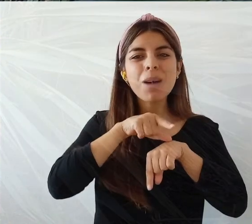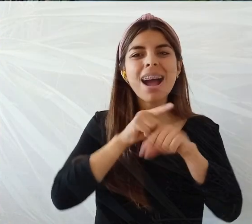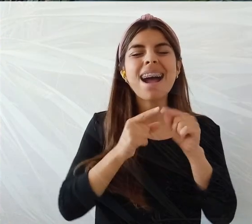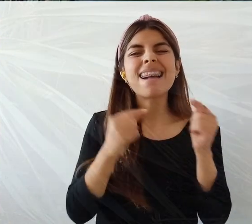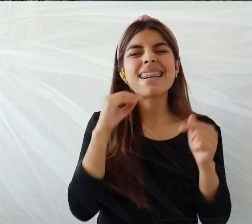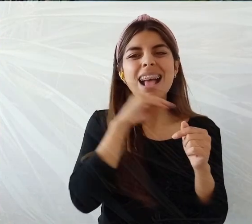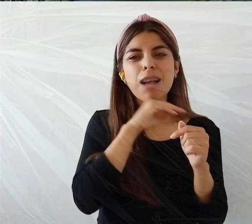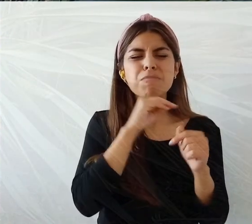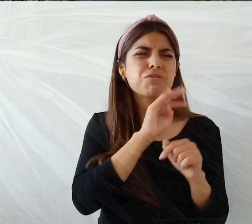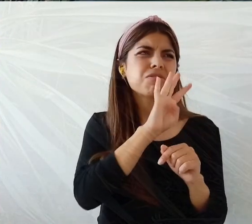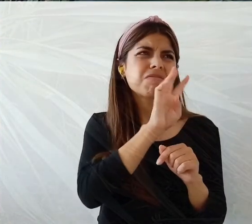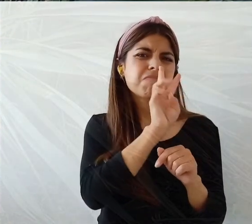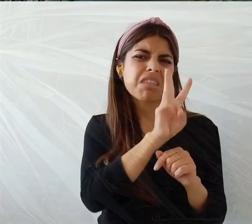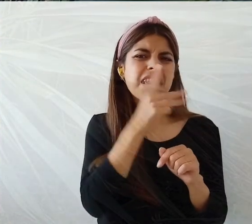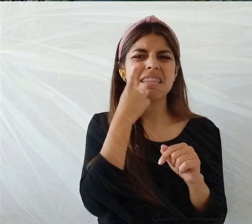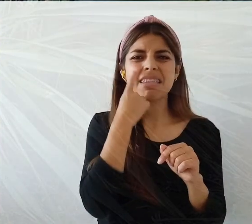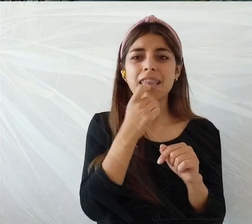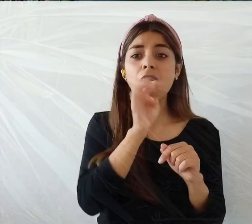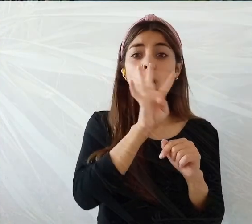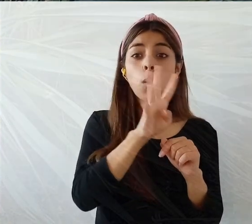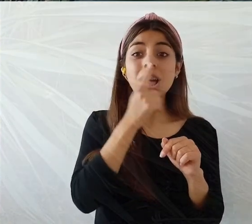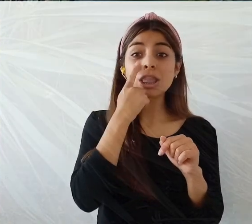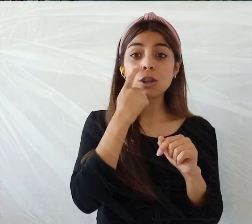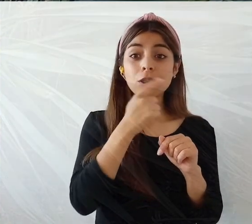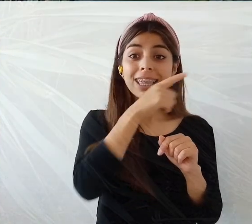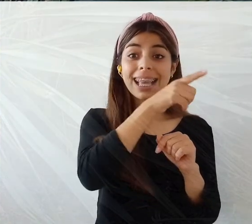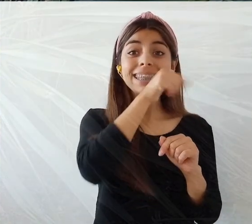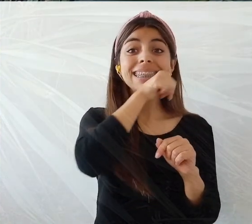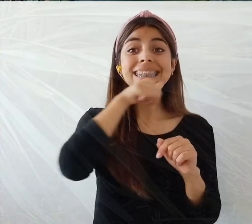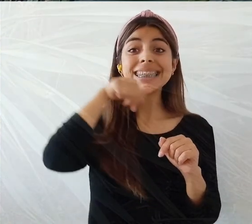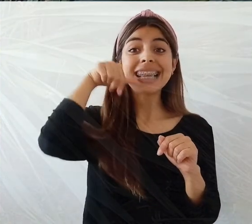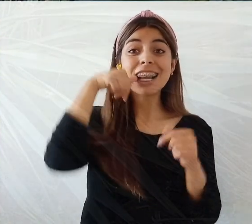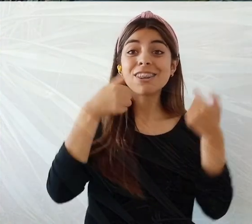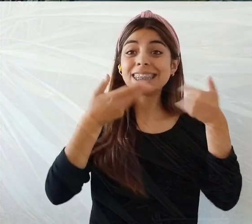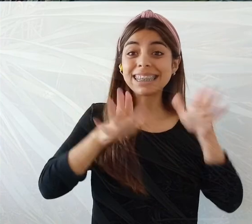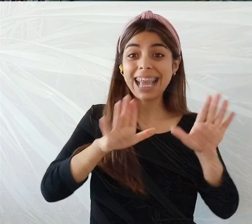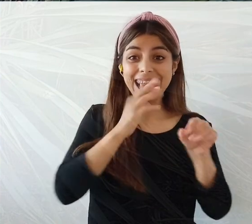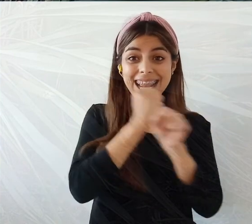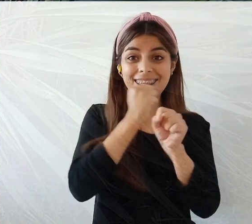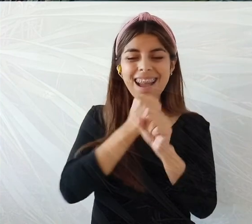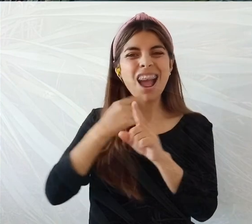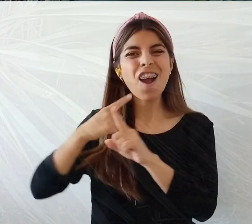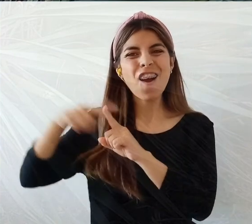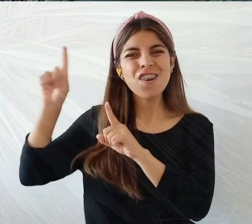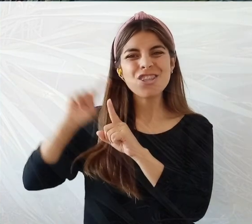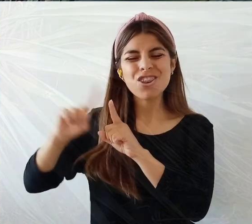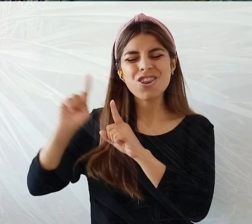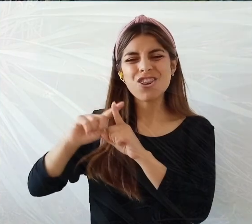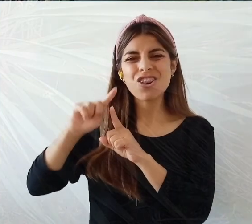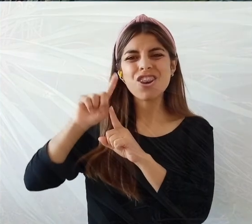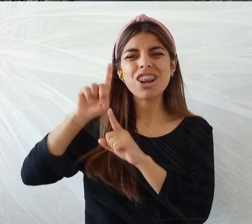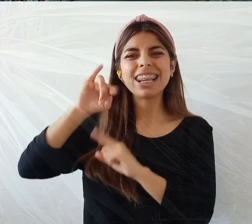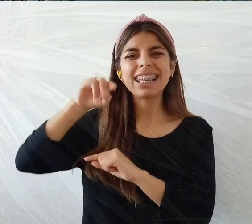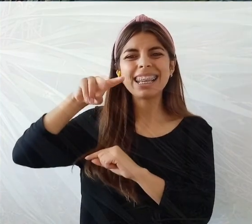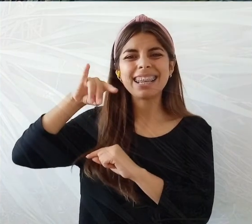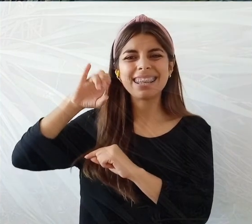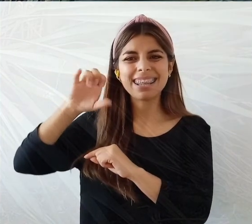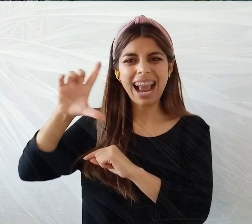o cuatro días y de ahí ya está lista para trabajar. El quiscal no, porque el quiscal uno tiene que sacarlo de la